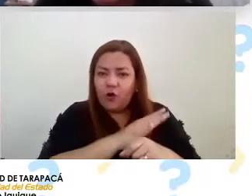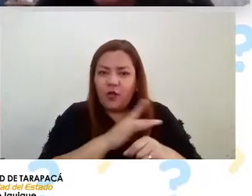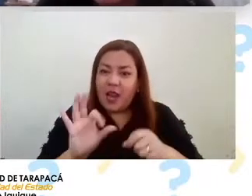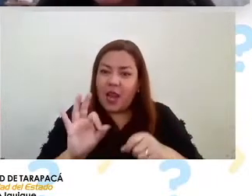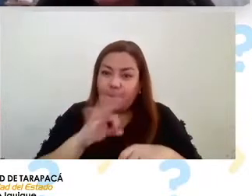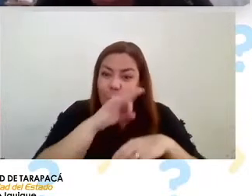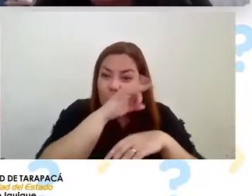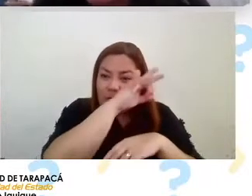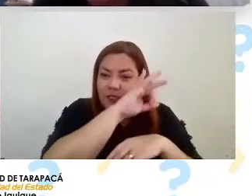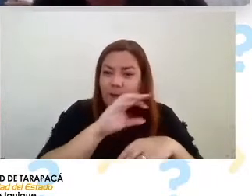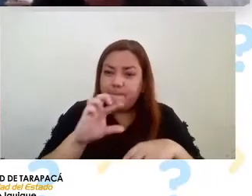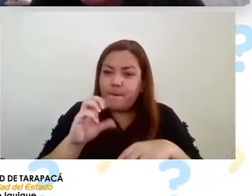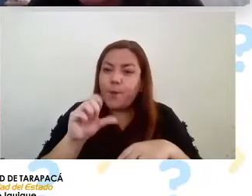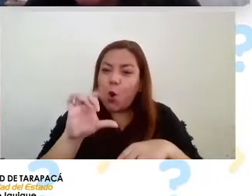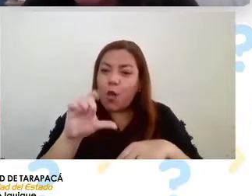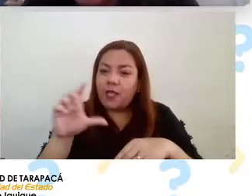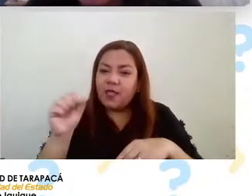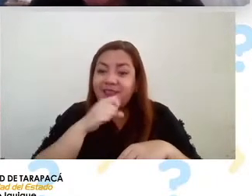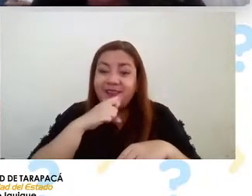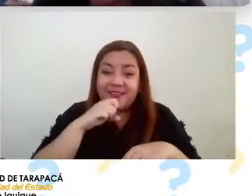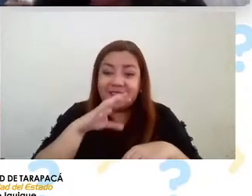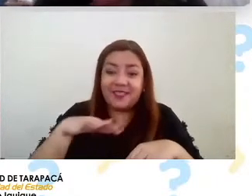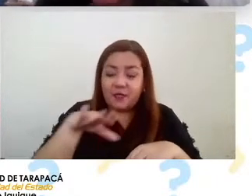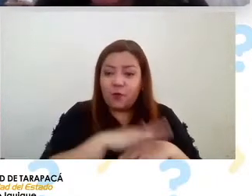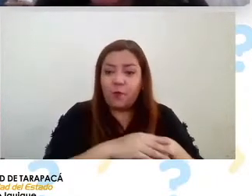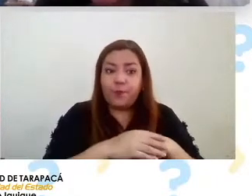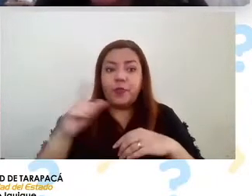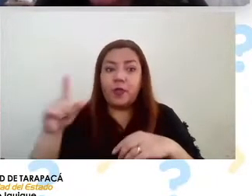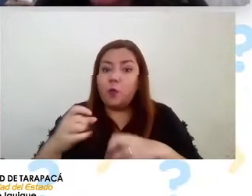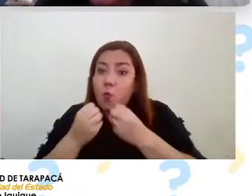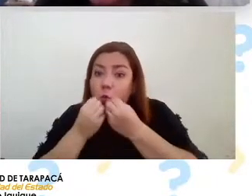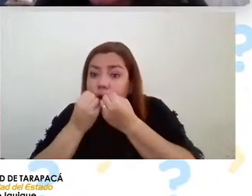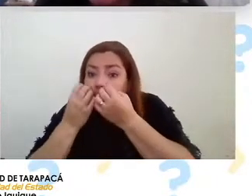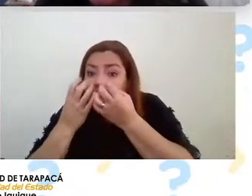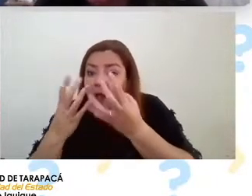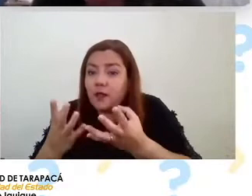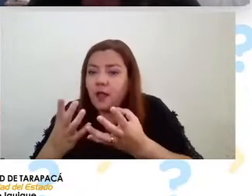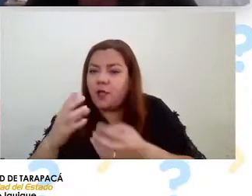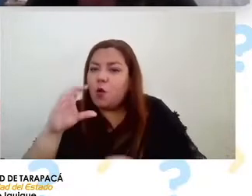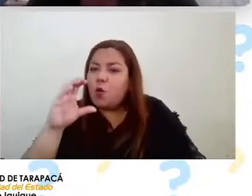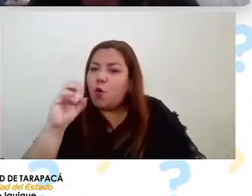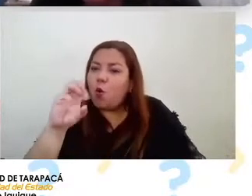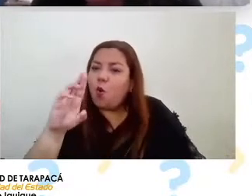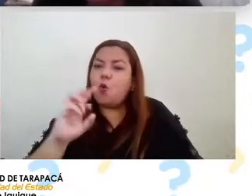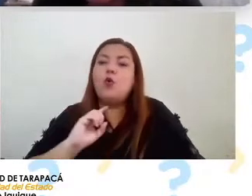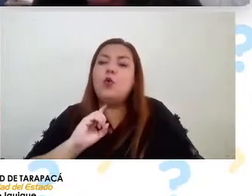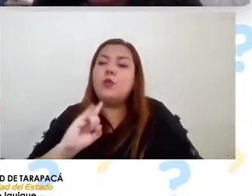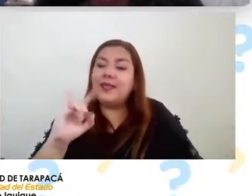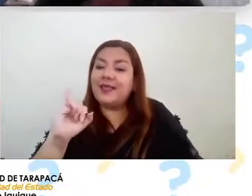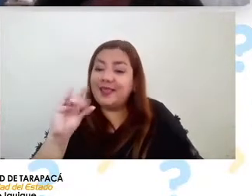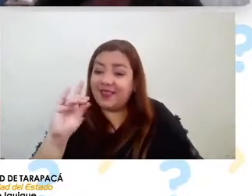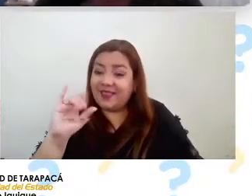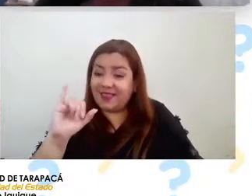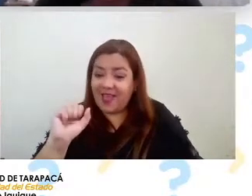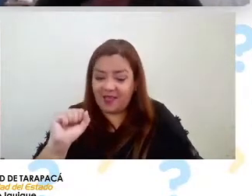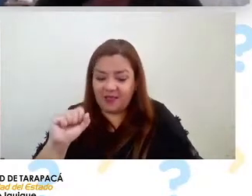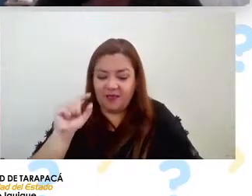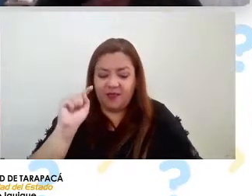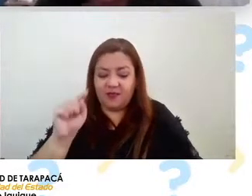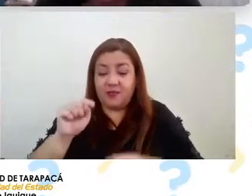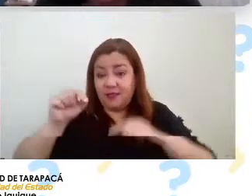astromelia lutea es una orquídea endémica de acá de